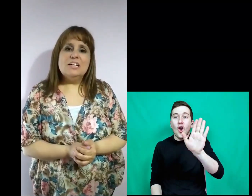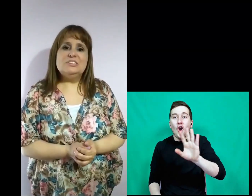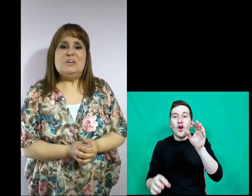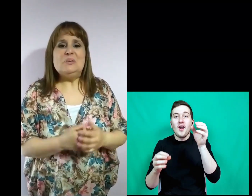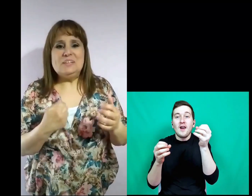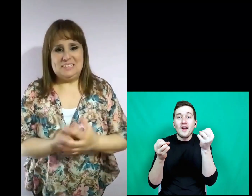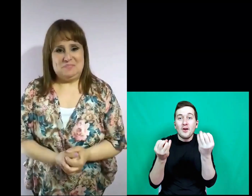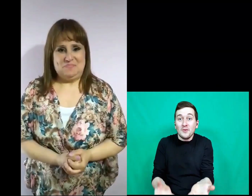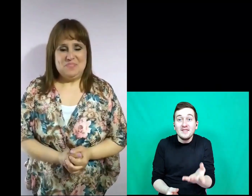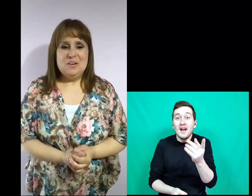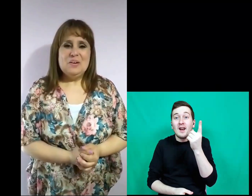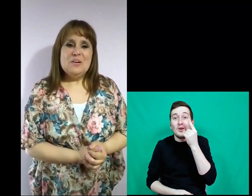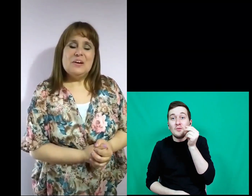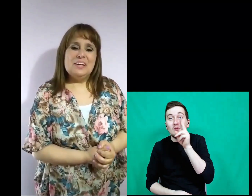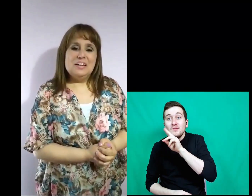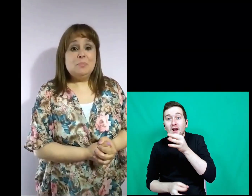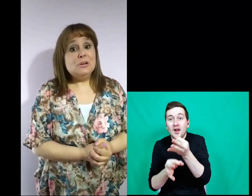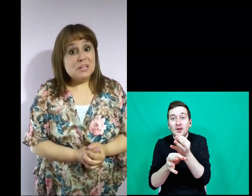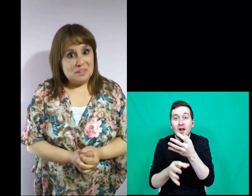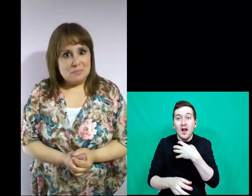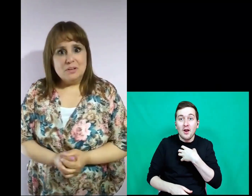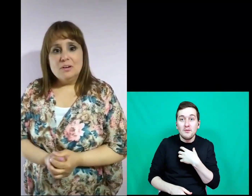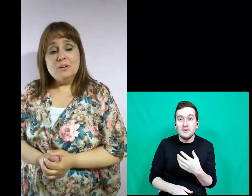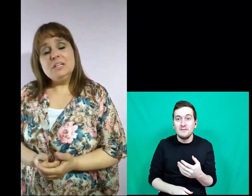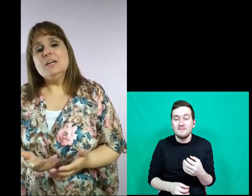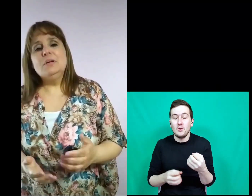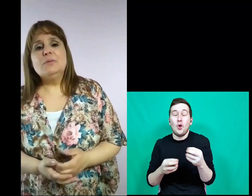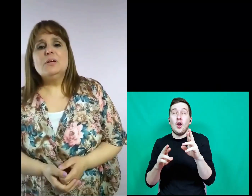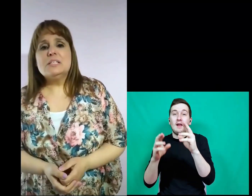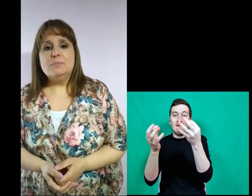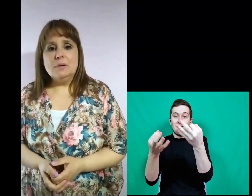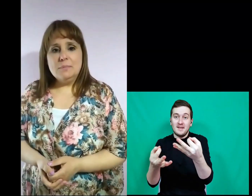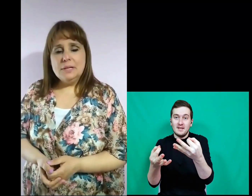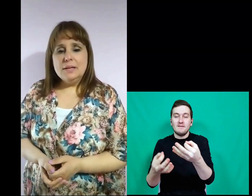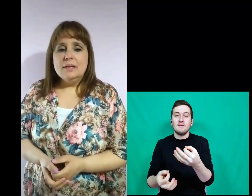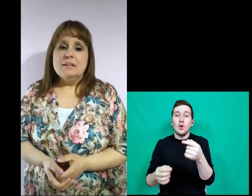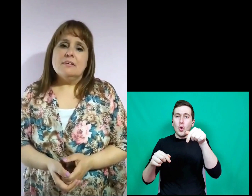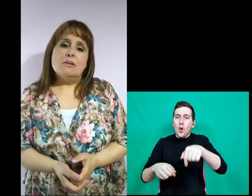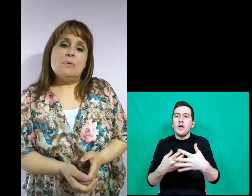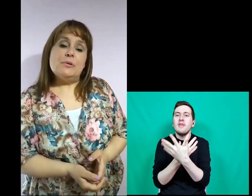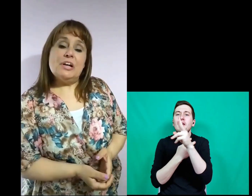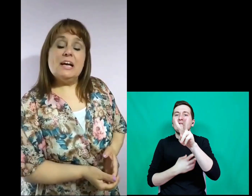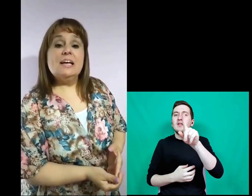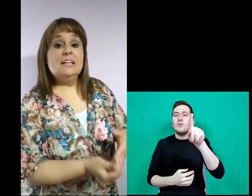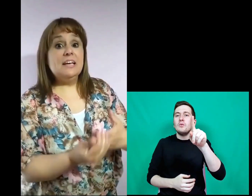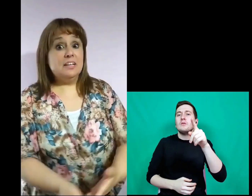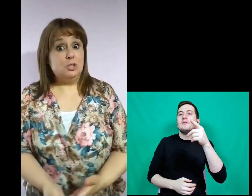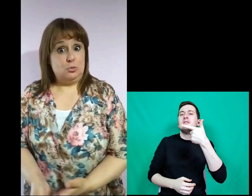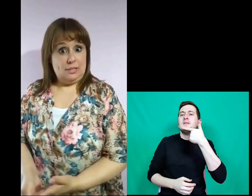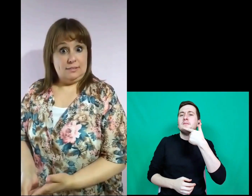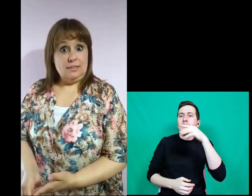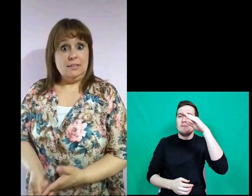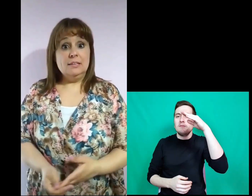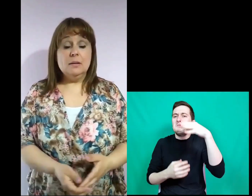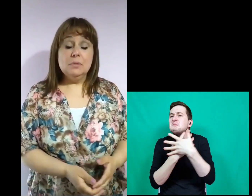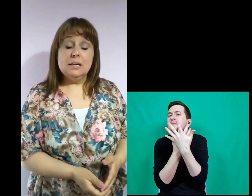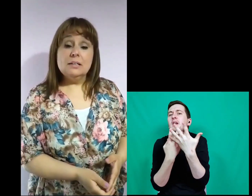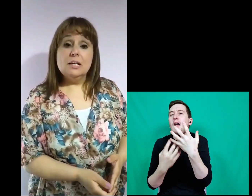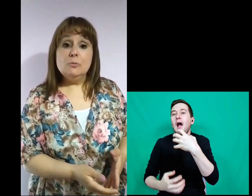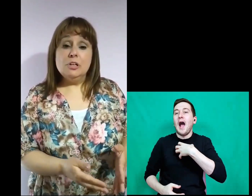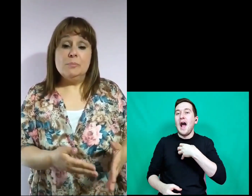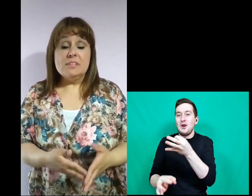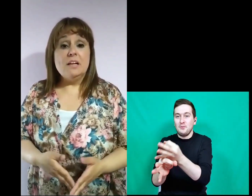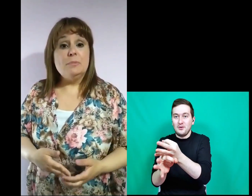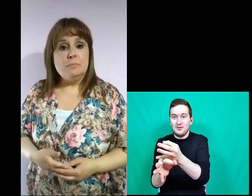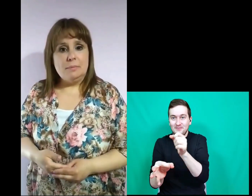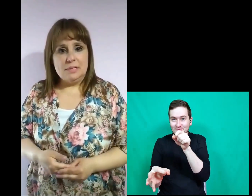Hola chicos, ¿cómo están? Espero que bien. Hoy es 21 de septiembre y se conmemora el Día del Estudiante y también